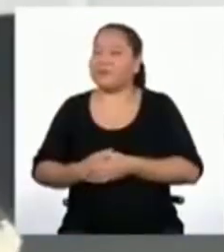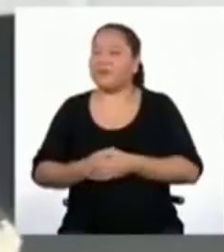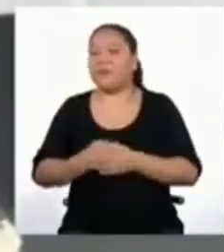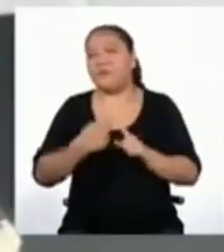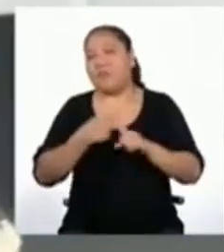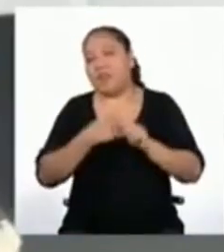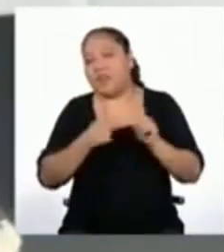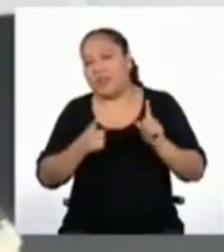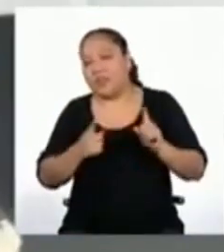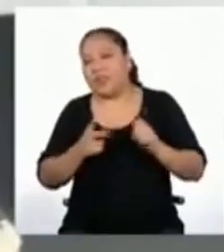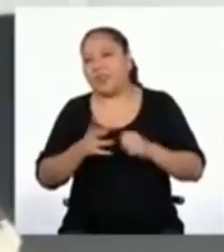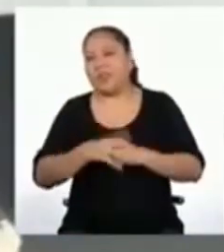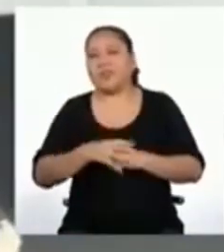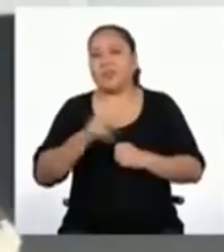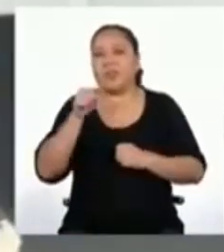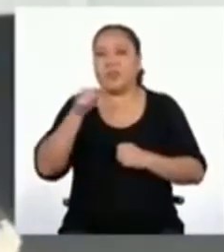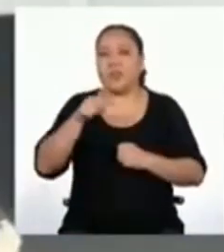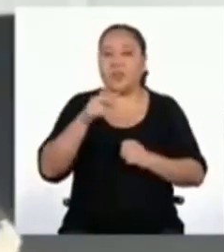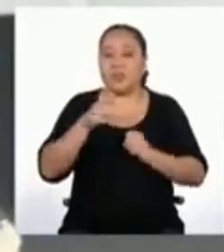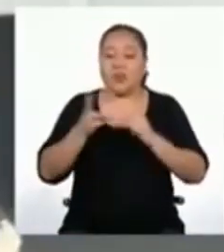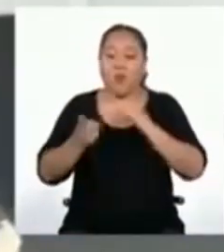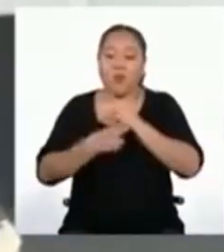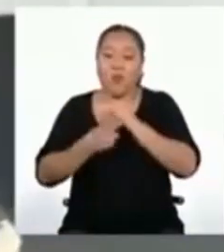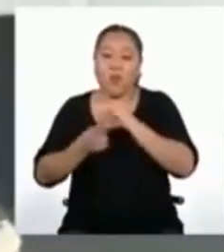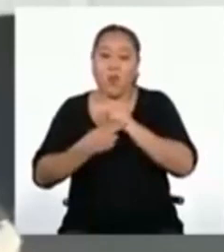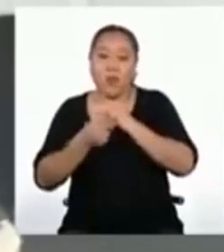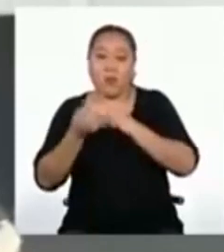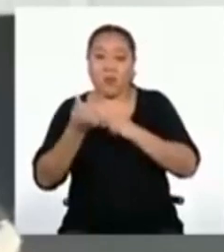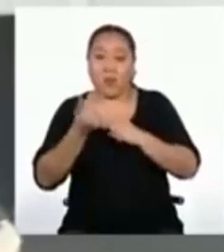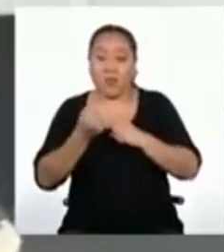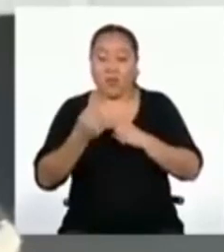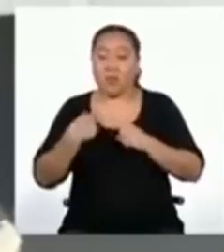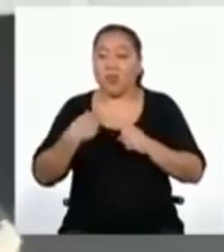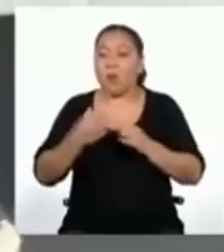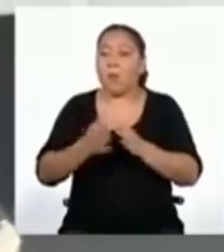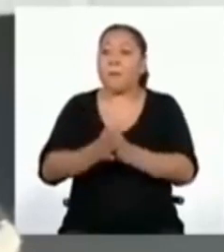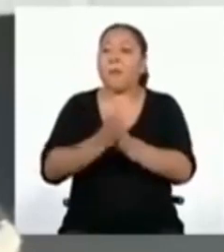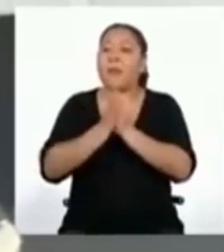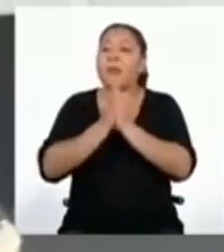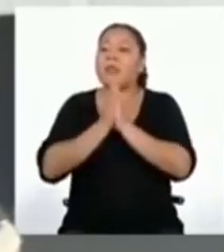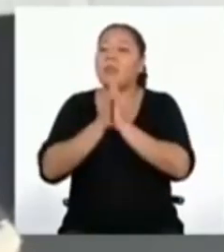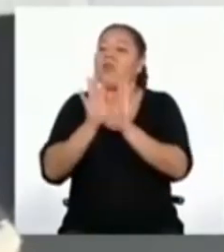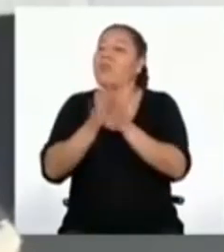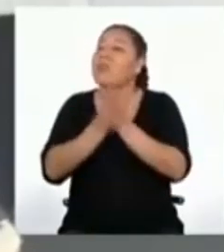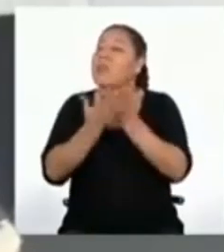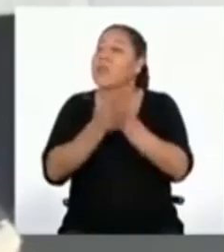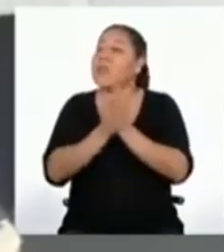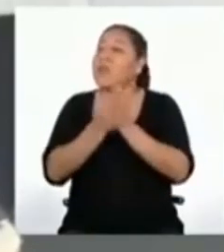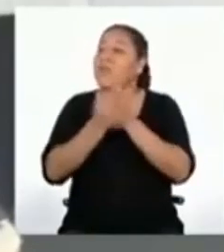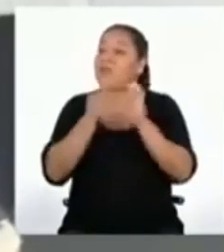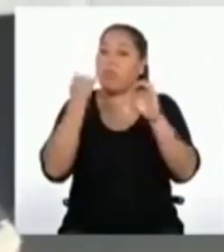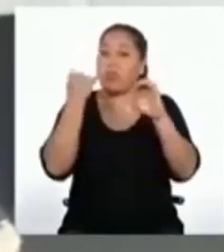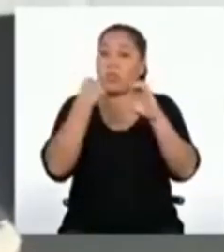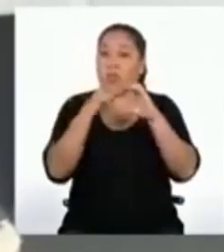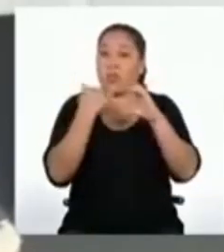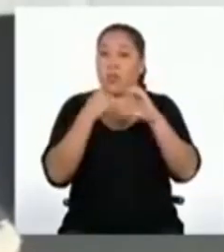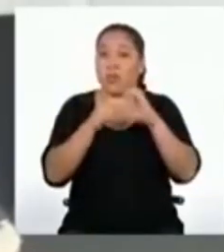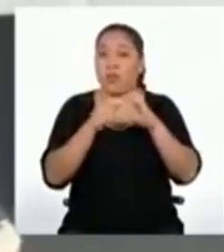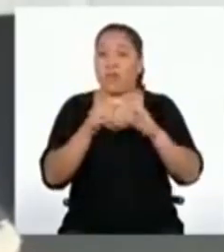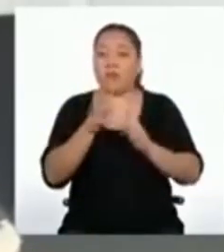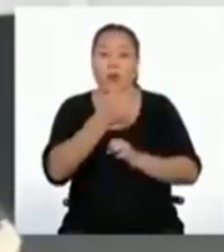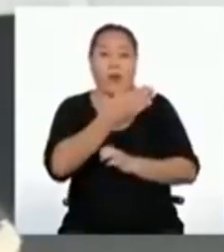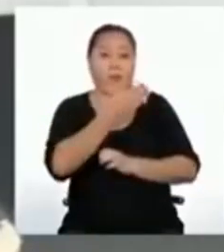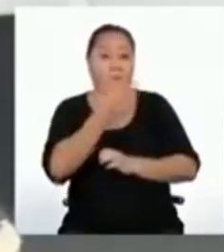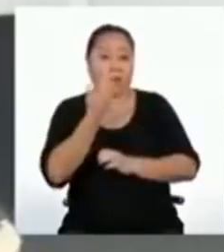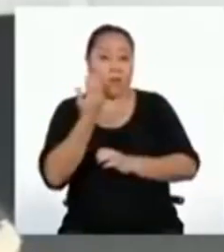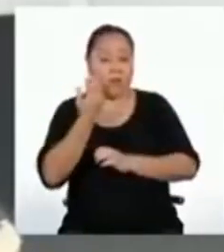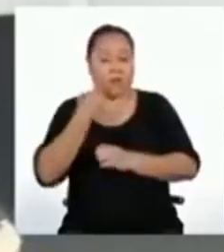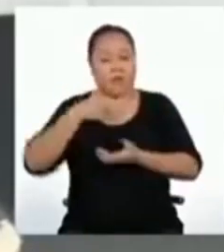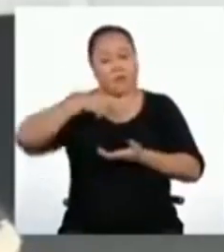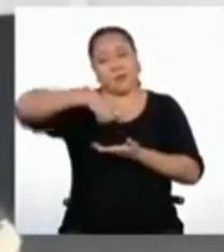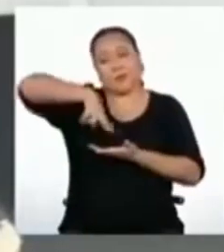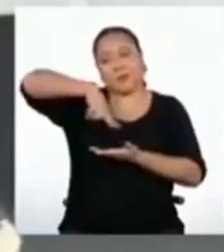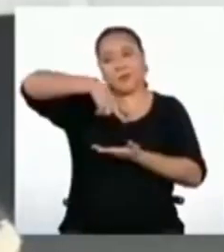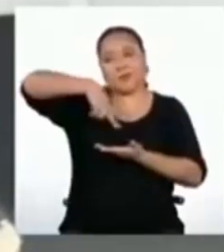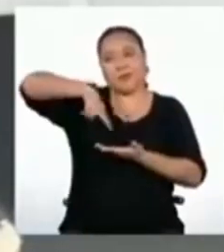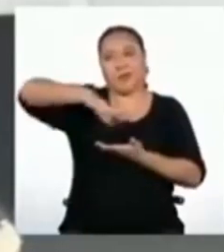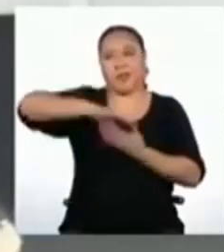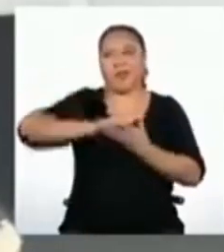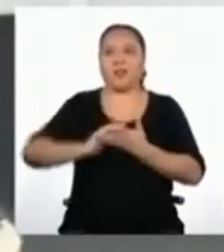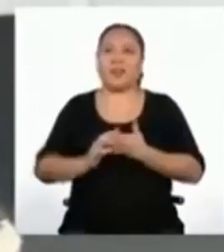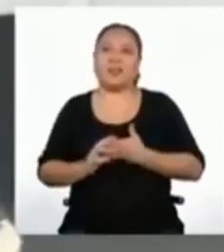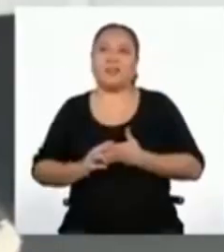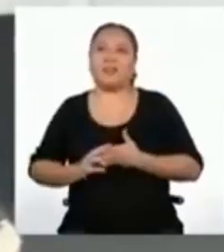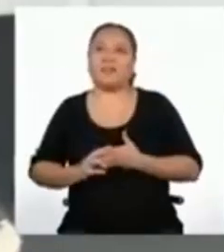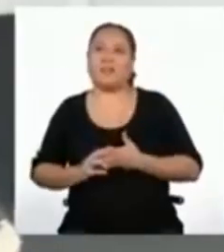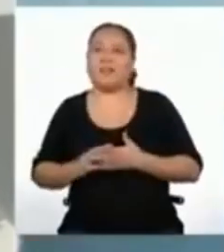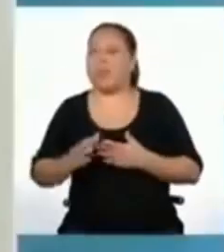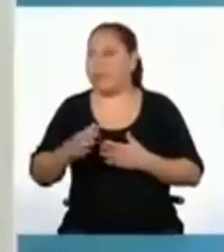punto es que con esos ahorros decidí pedirme un libro por internet. Uno para poder mejorar mi estilo de baile. Mejor dicho,